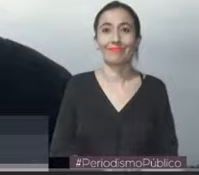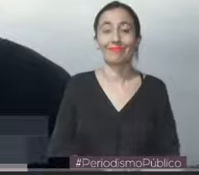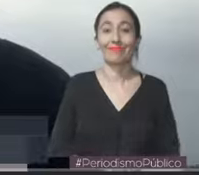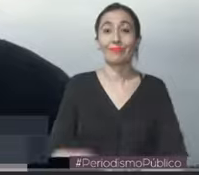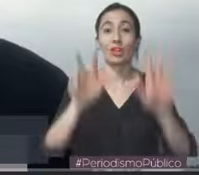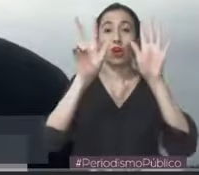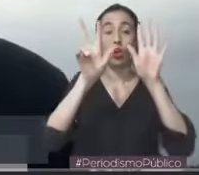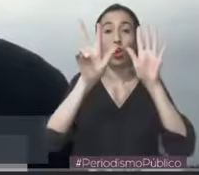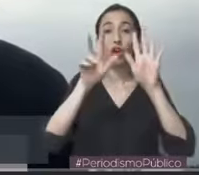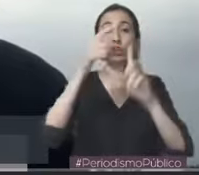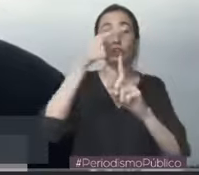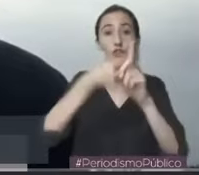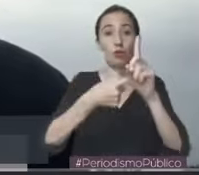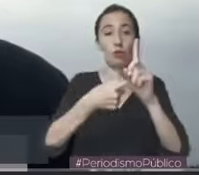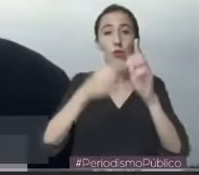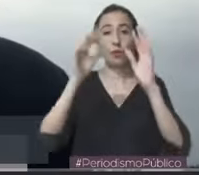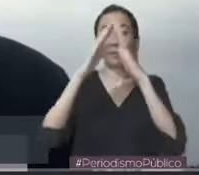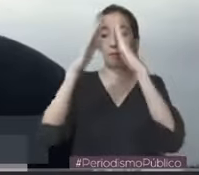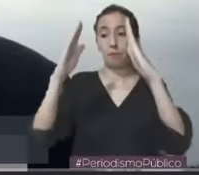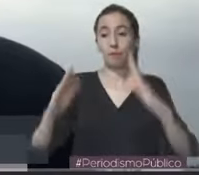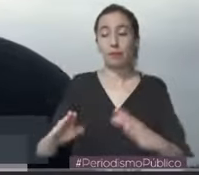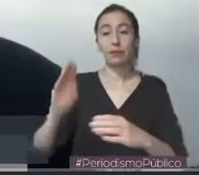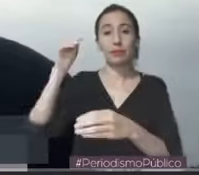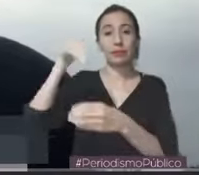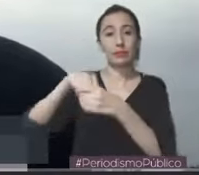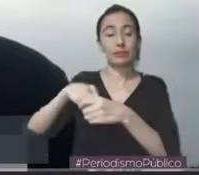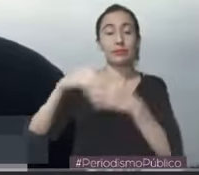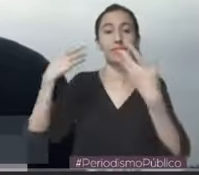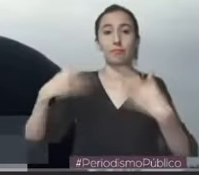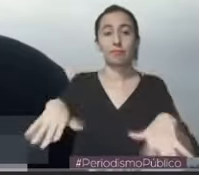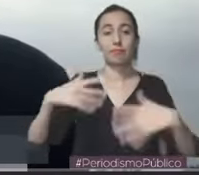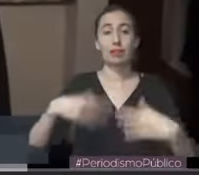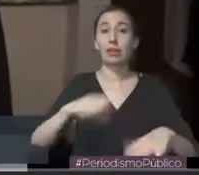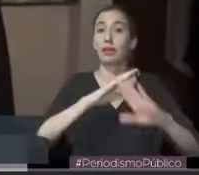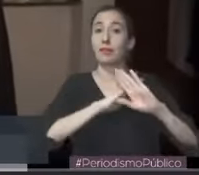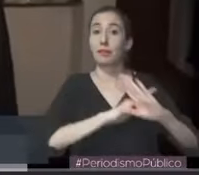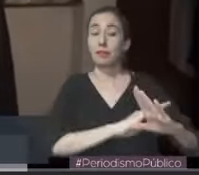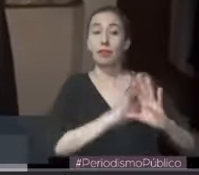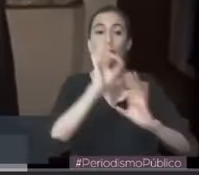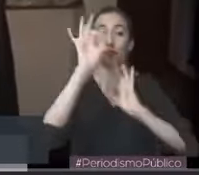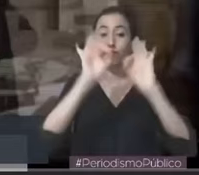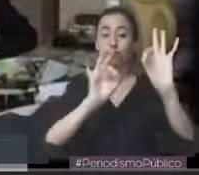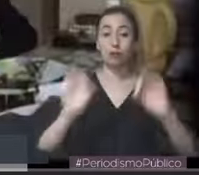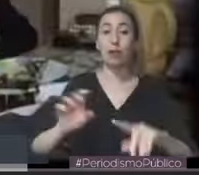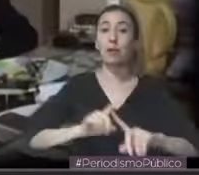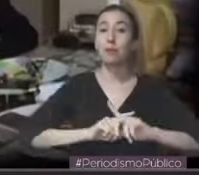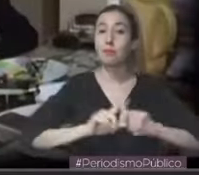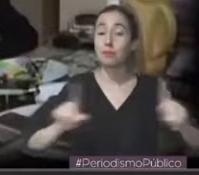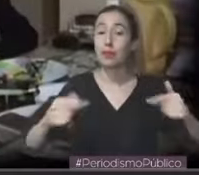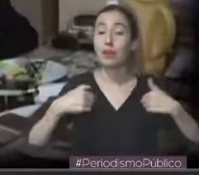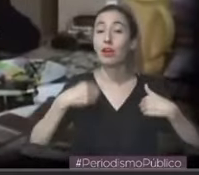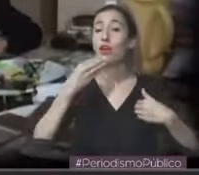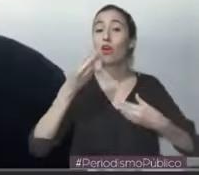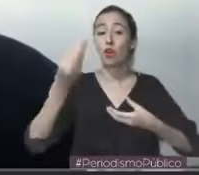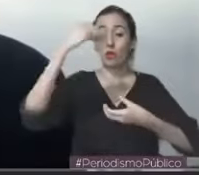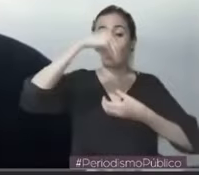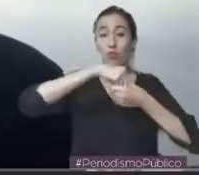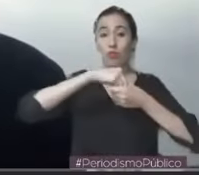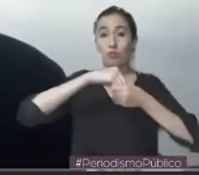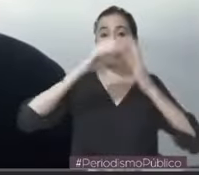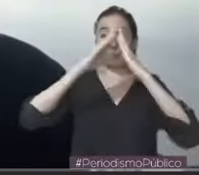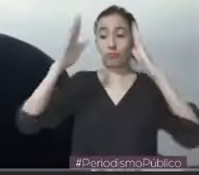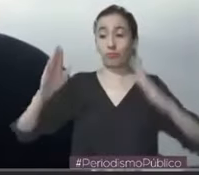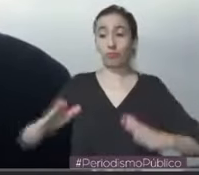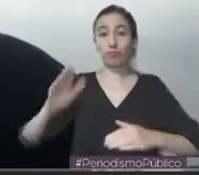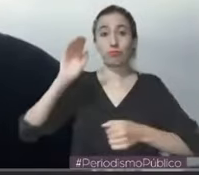evitar más contagios por la COVID-19. Sin embargo, las condiciones de encierro han modificado los hábitos alimenticios en los menores, así como